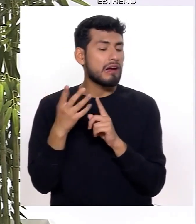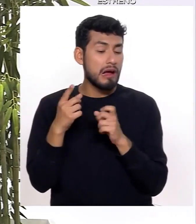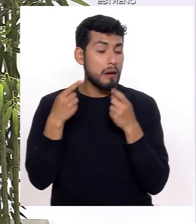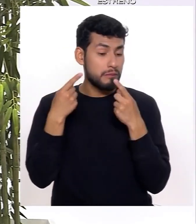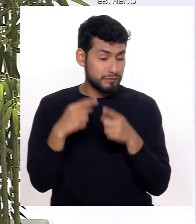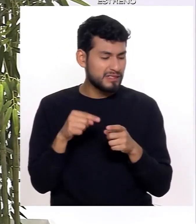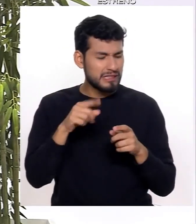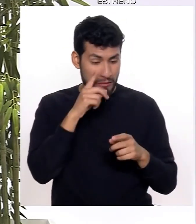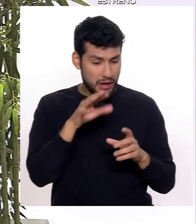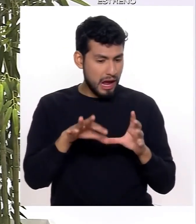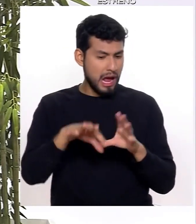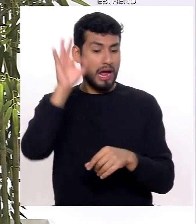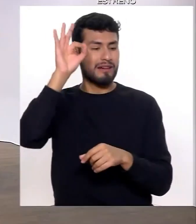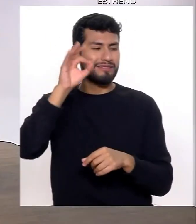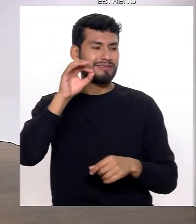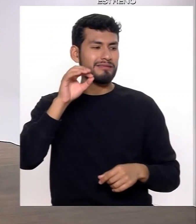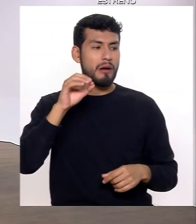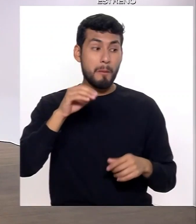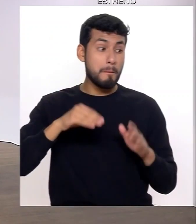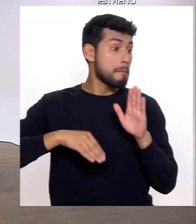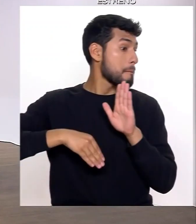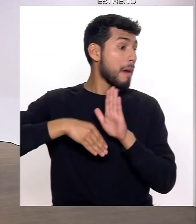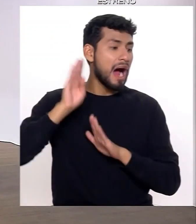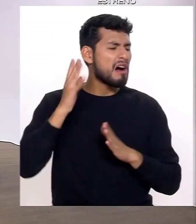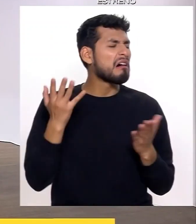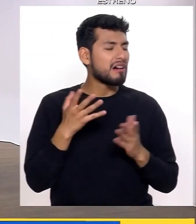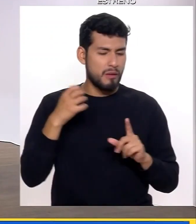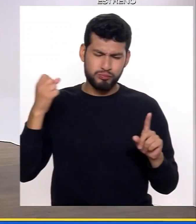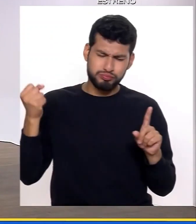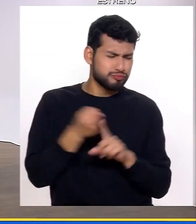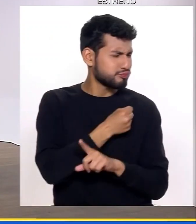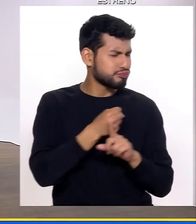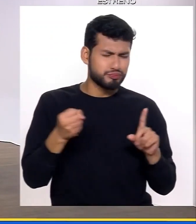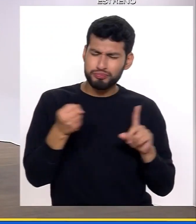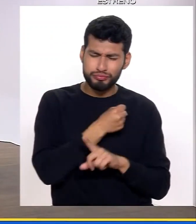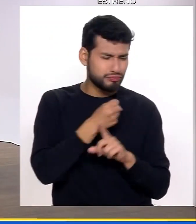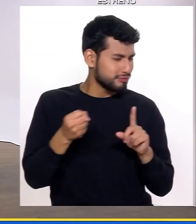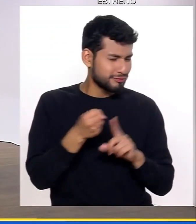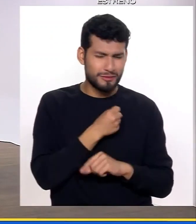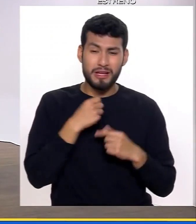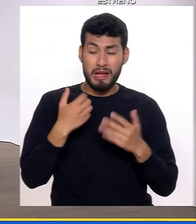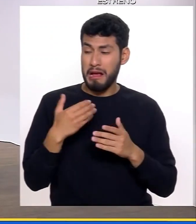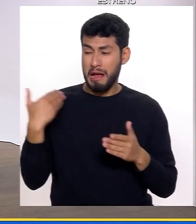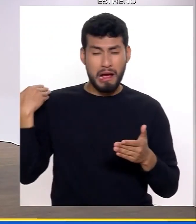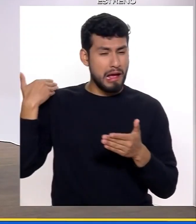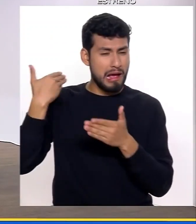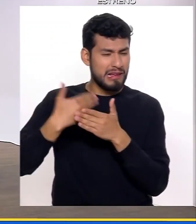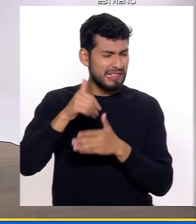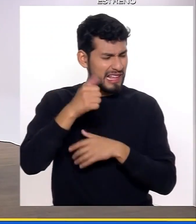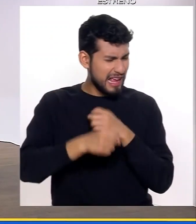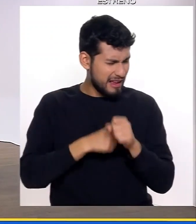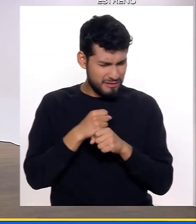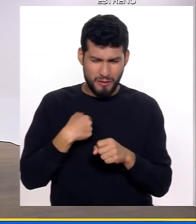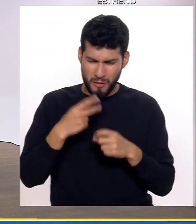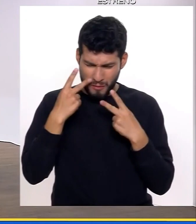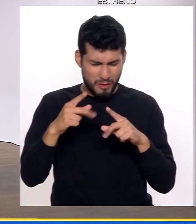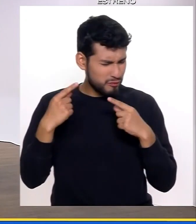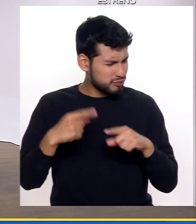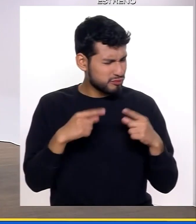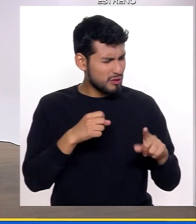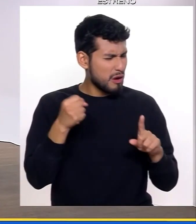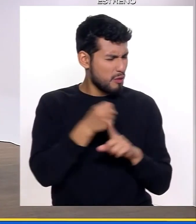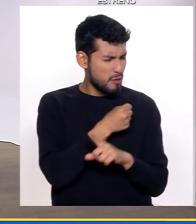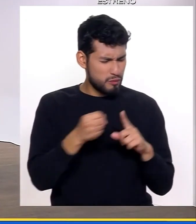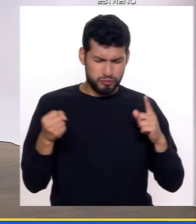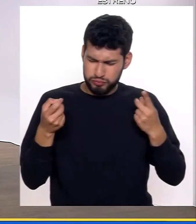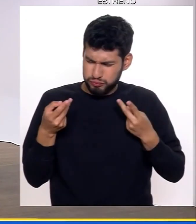Primera instancia violencia. Violencia, fíjense, no ha habido mucho cambio en los últimos 10 años. Seguimos con una tasa